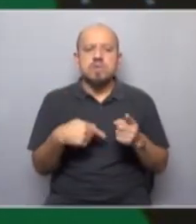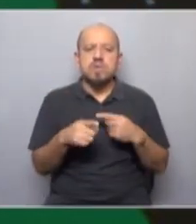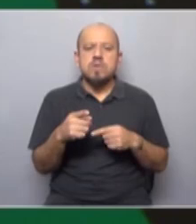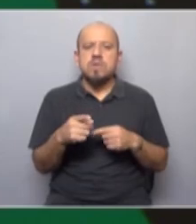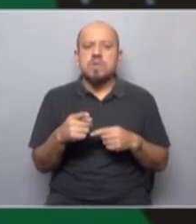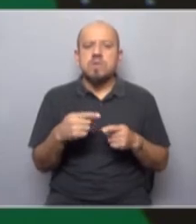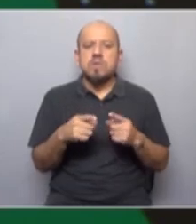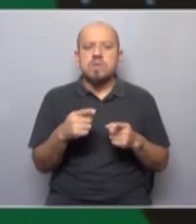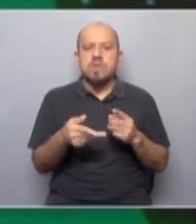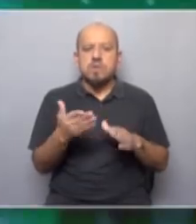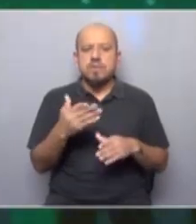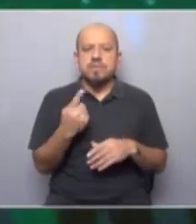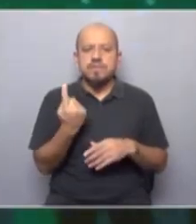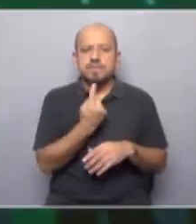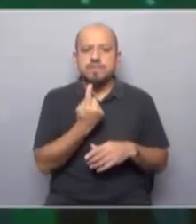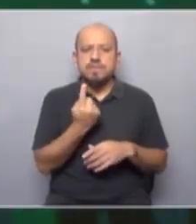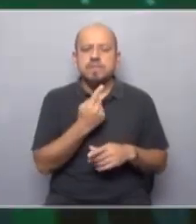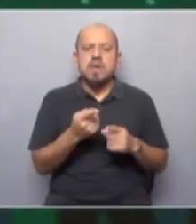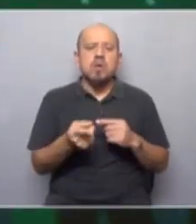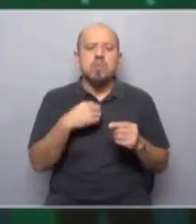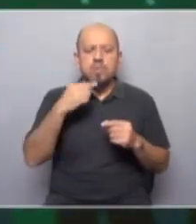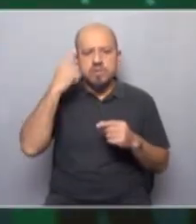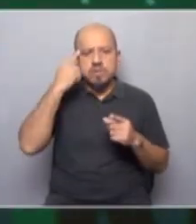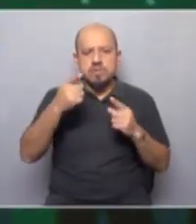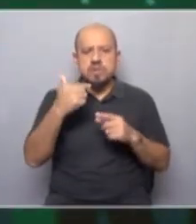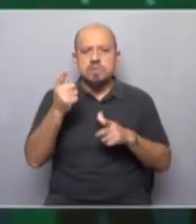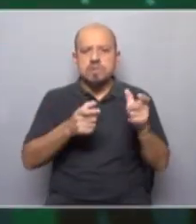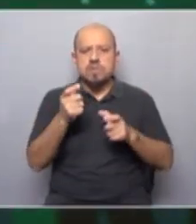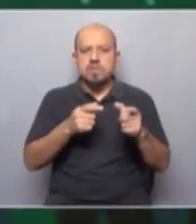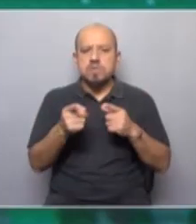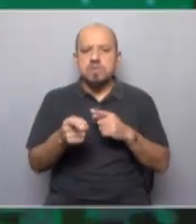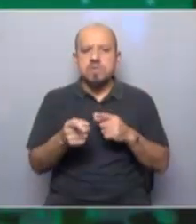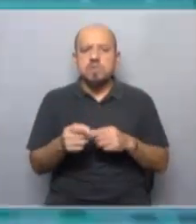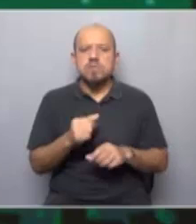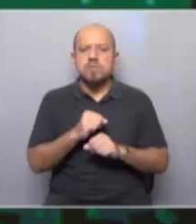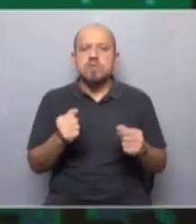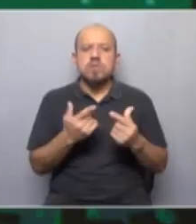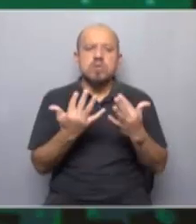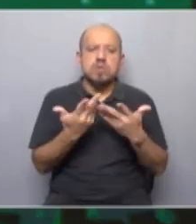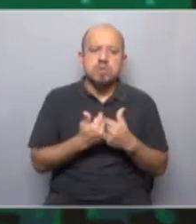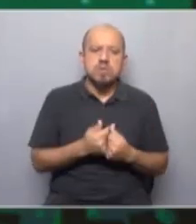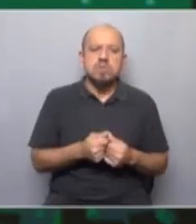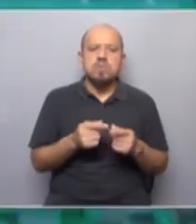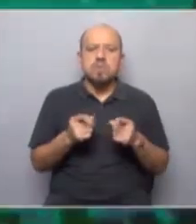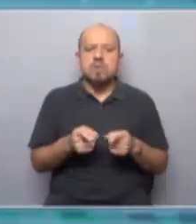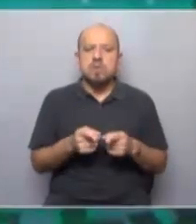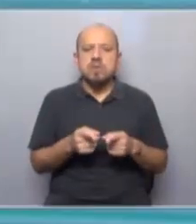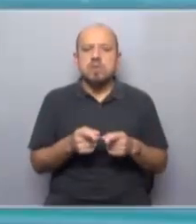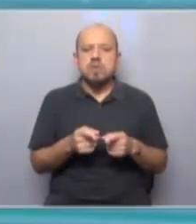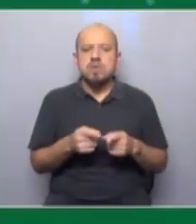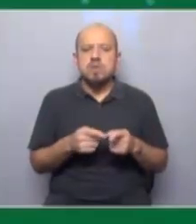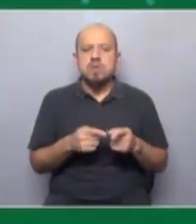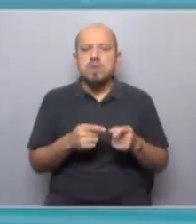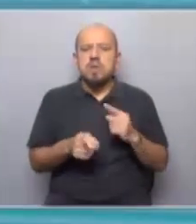cosa que es como mucho más individualista ¿cómo pensás que la gente justamente los trabajadores y las trabajadoras se pueden organizar para no caer en esa lógica